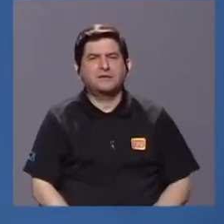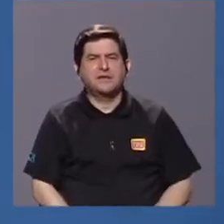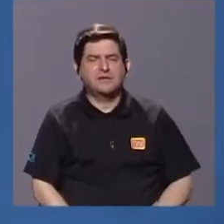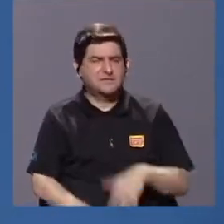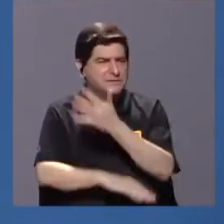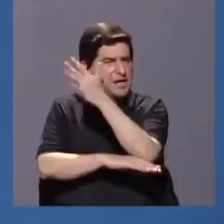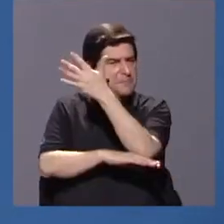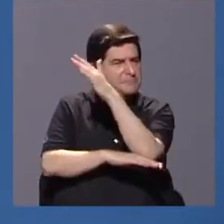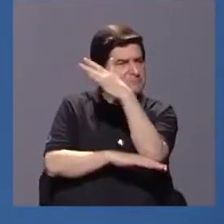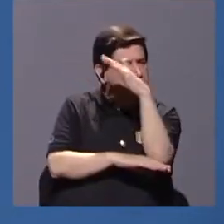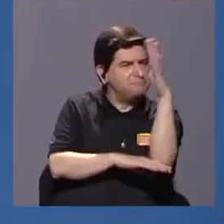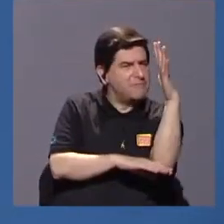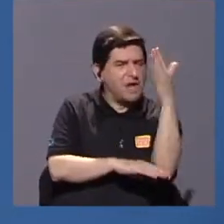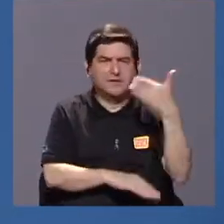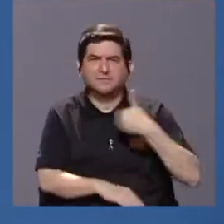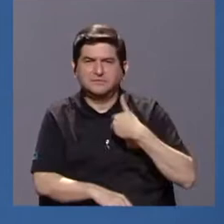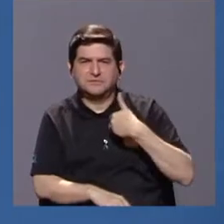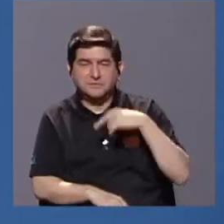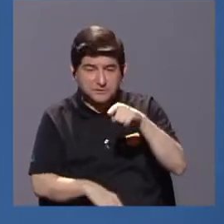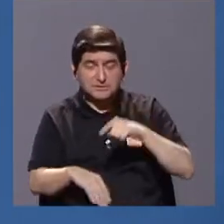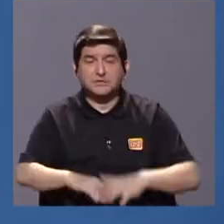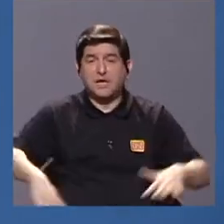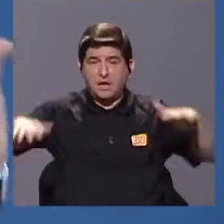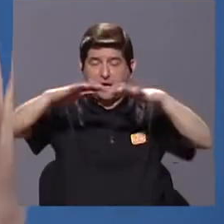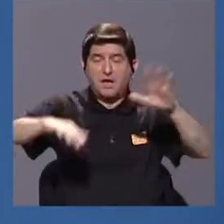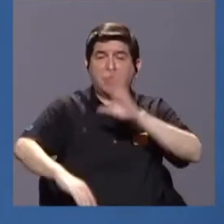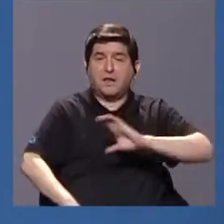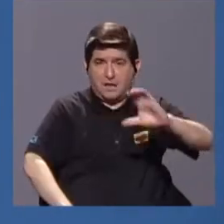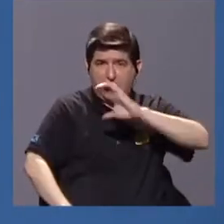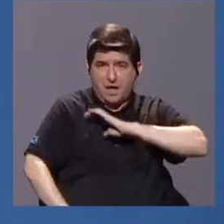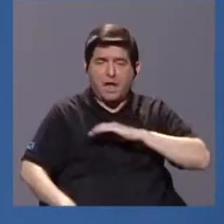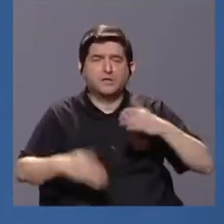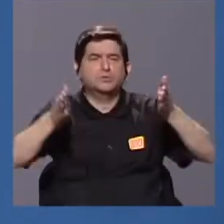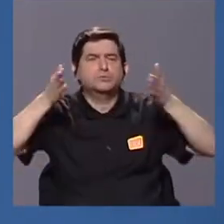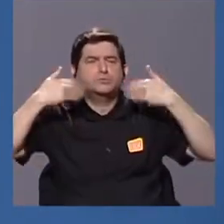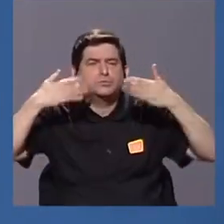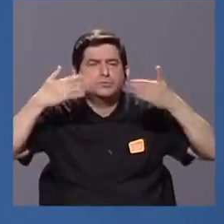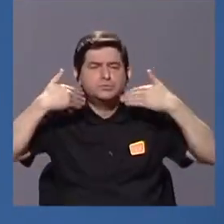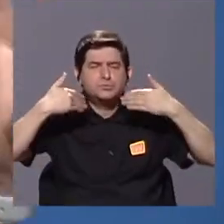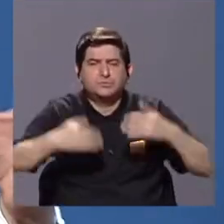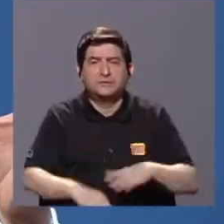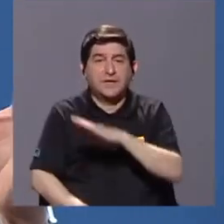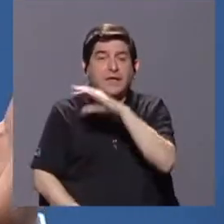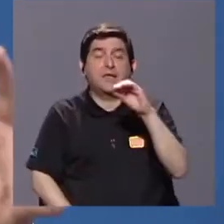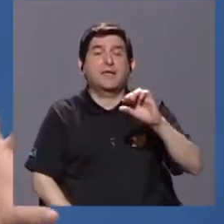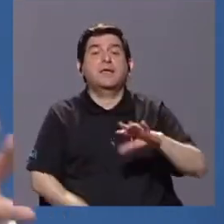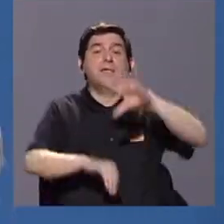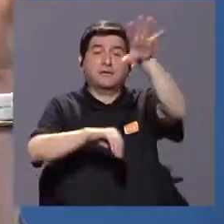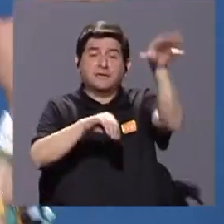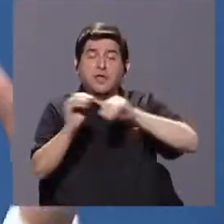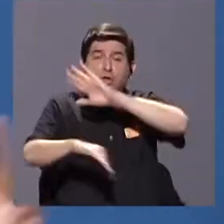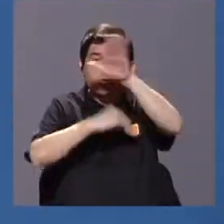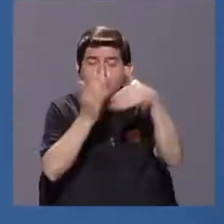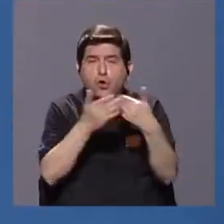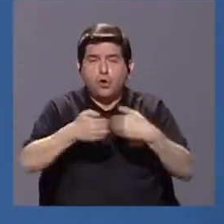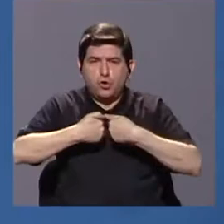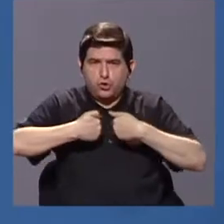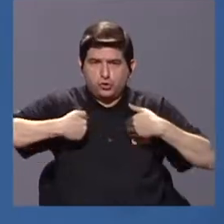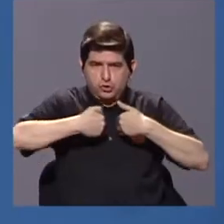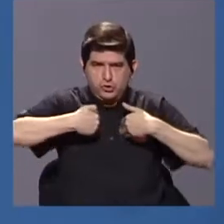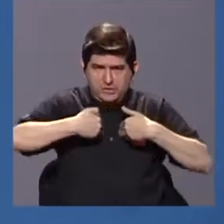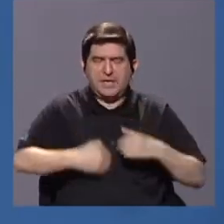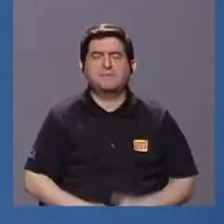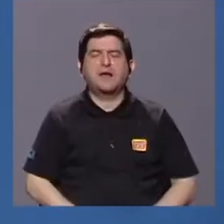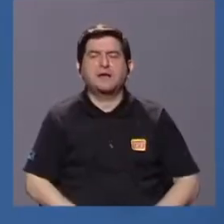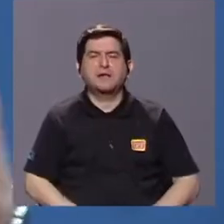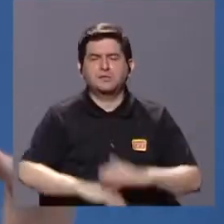forma parte de ese ambiente, las características climáticas, ambientales y por otro lado, todos los animales domésticos